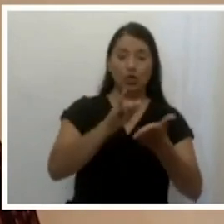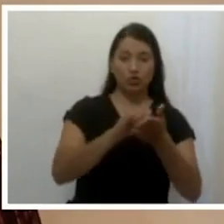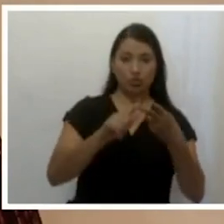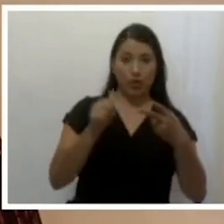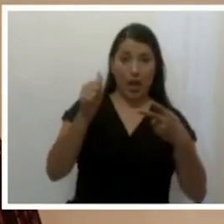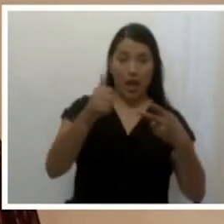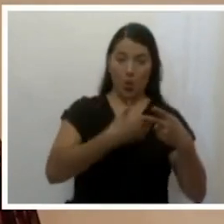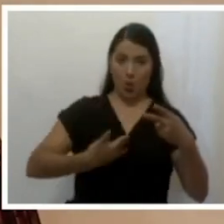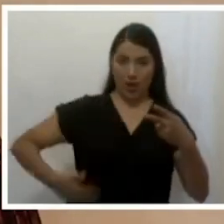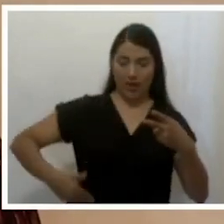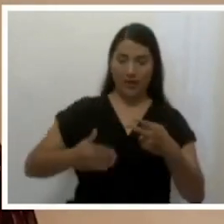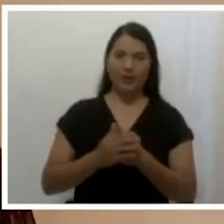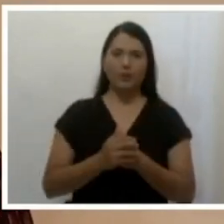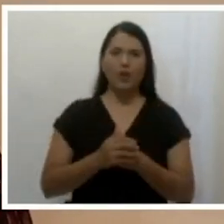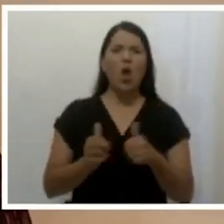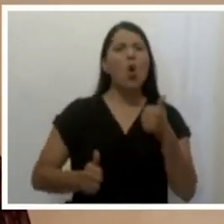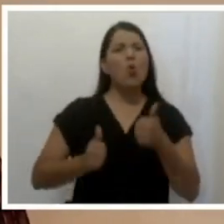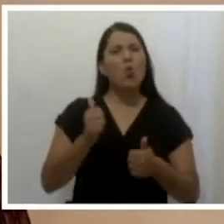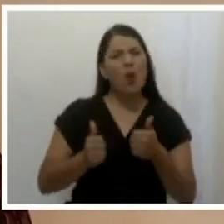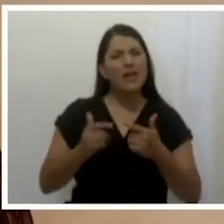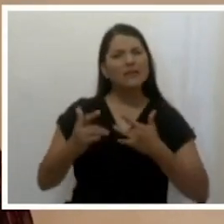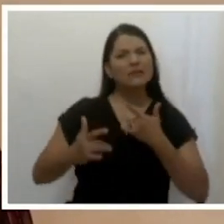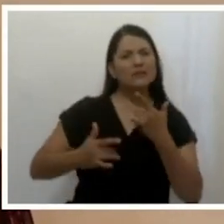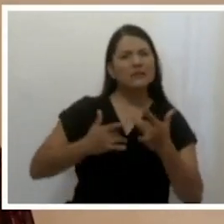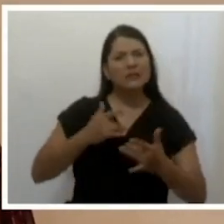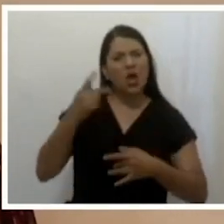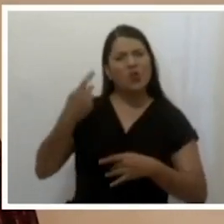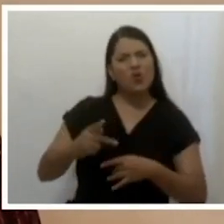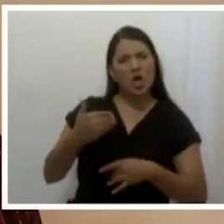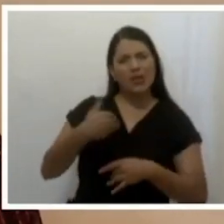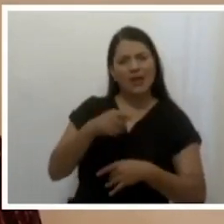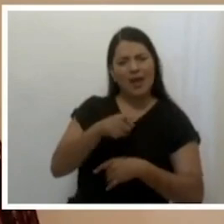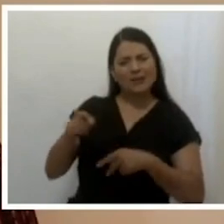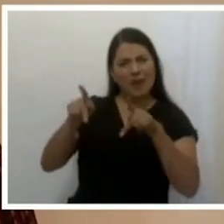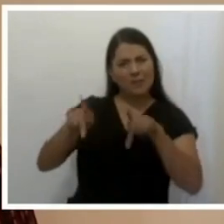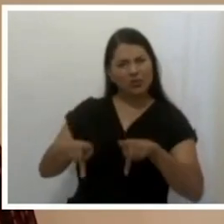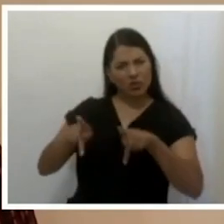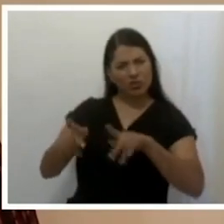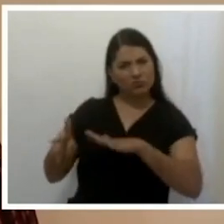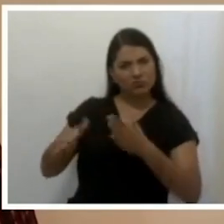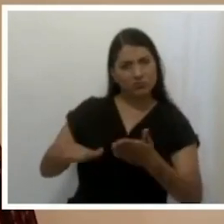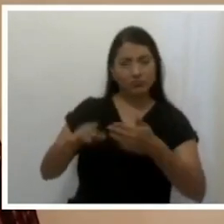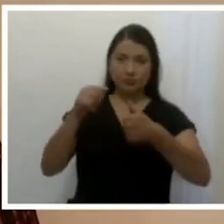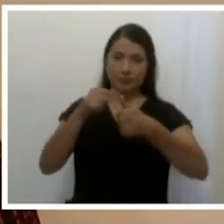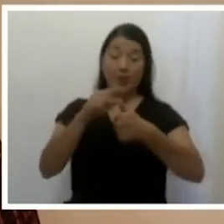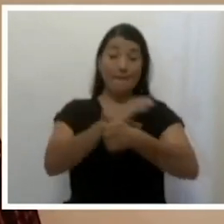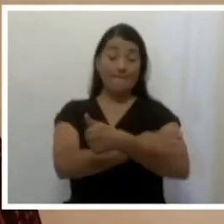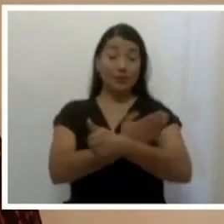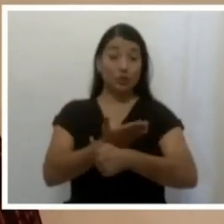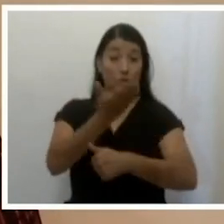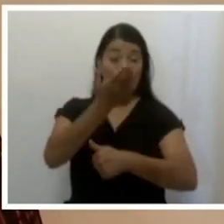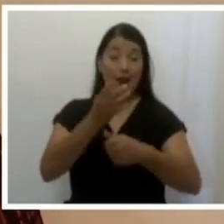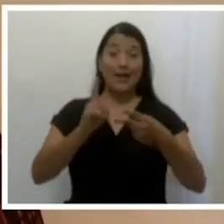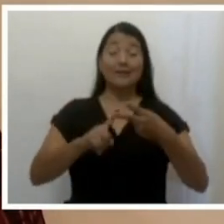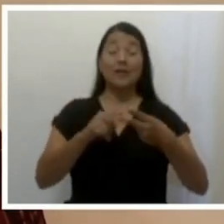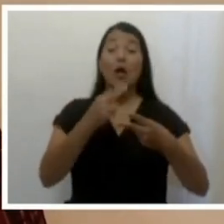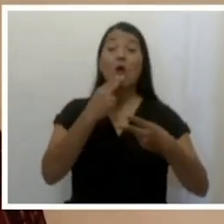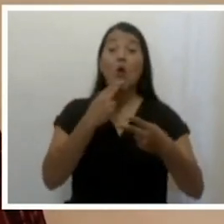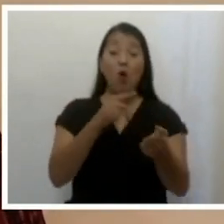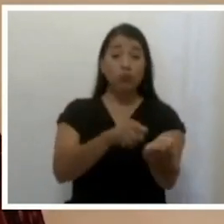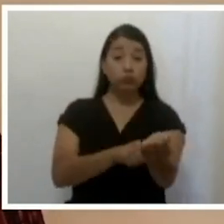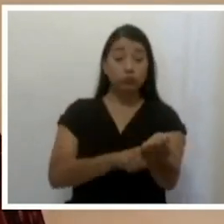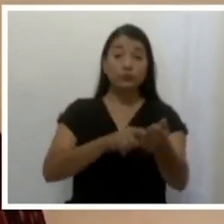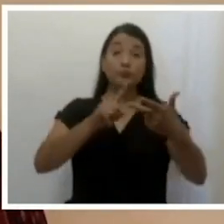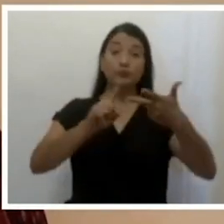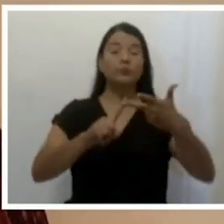Entre los factores de riesgo más comunes que presentaban estas personas están hipertensión arterial, diabetes y